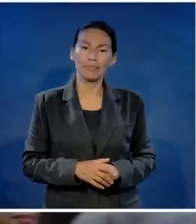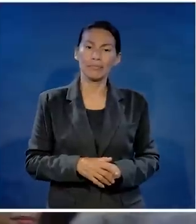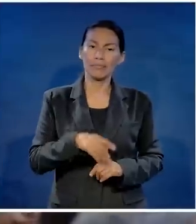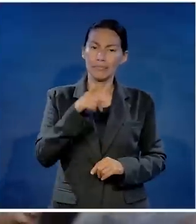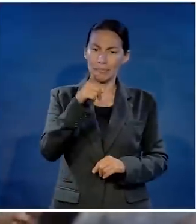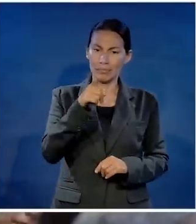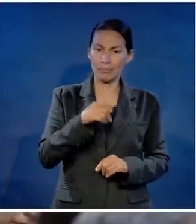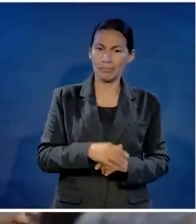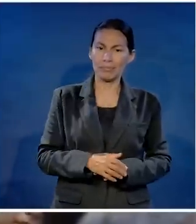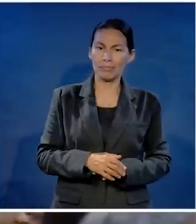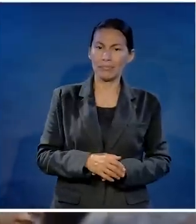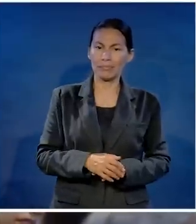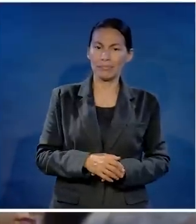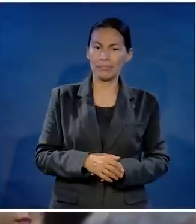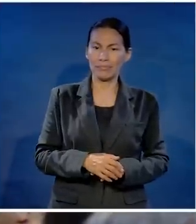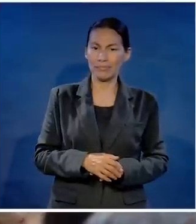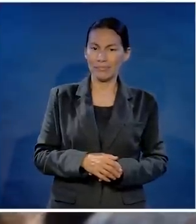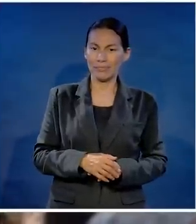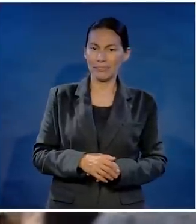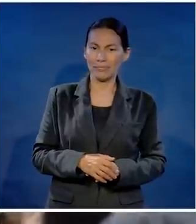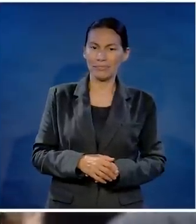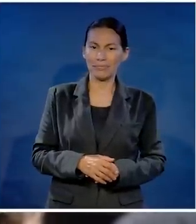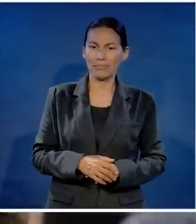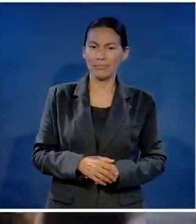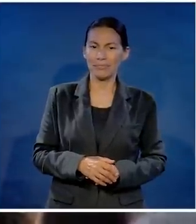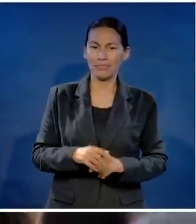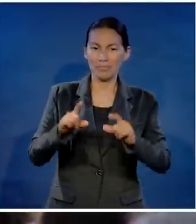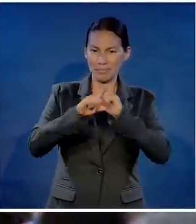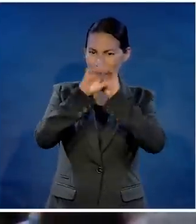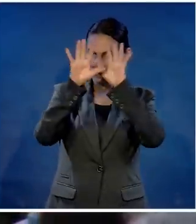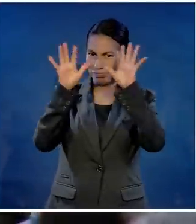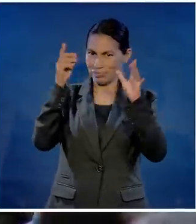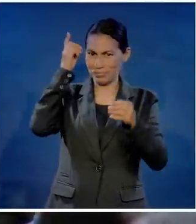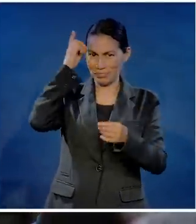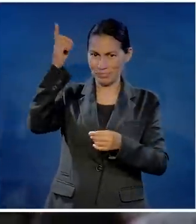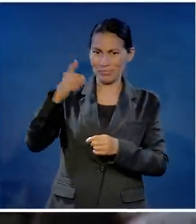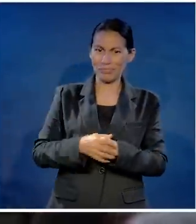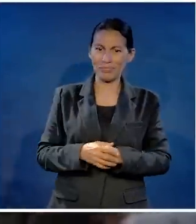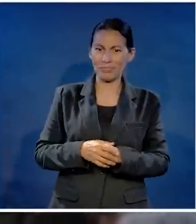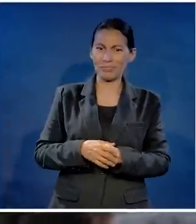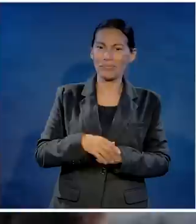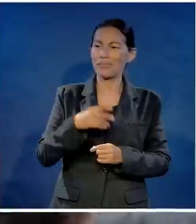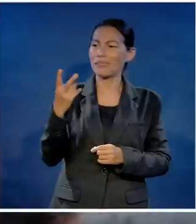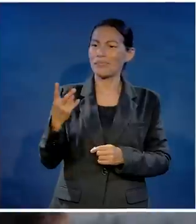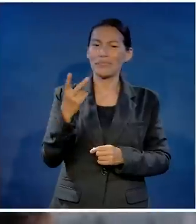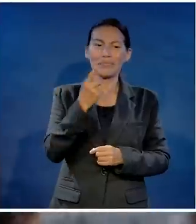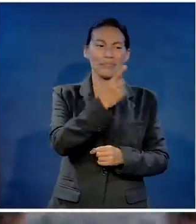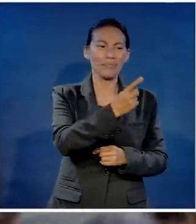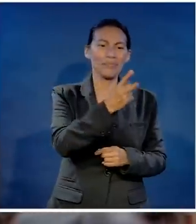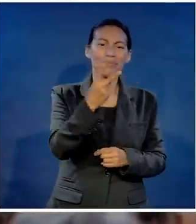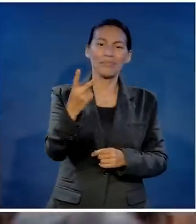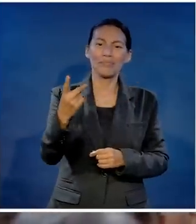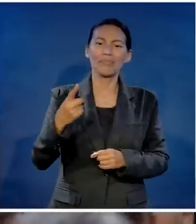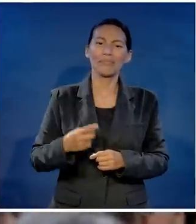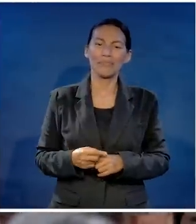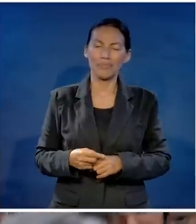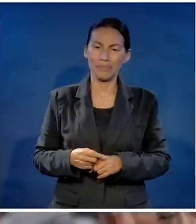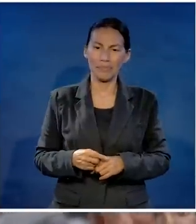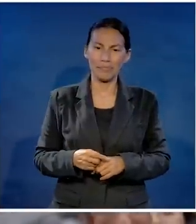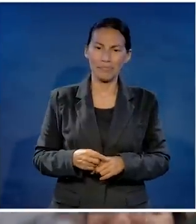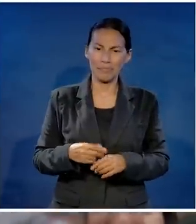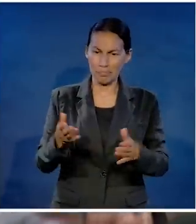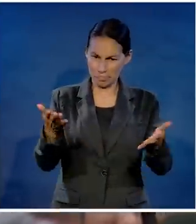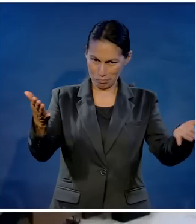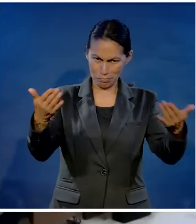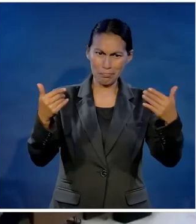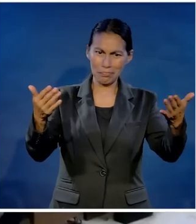quiero ver allá hay una mano gloria a Dios por ti gloria a Dios aquí hay dos manos ¿por